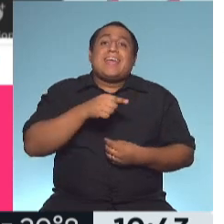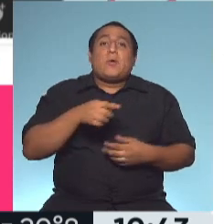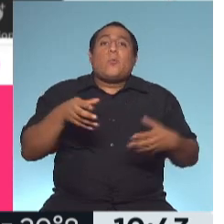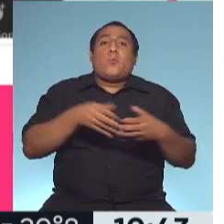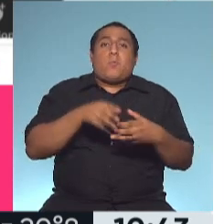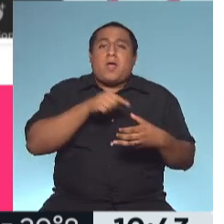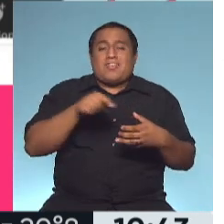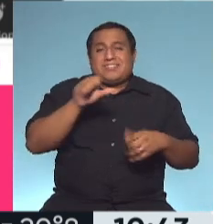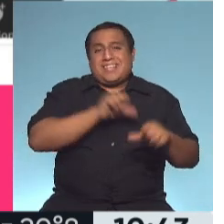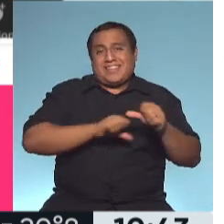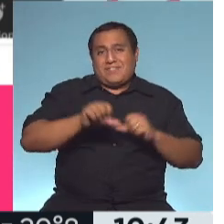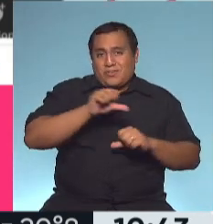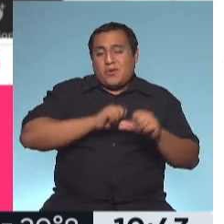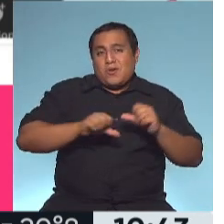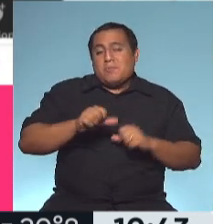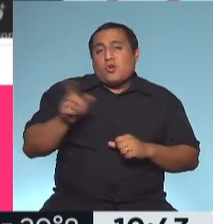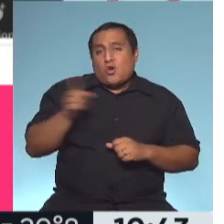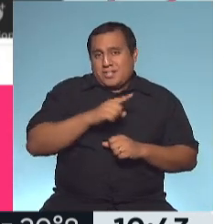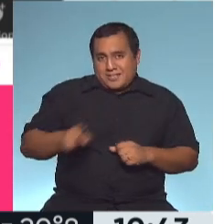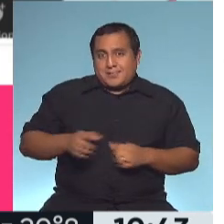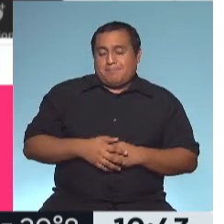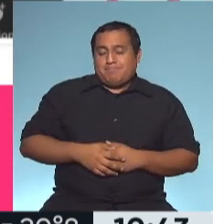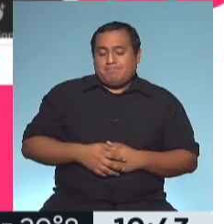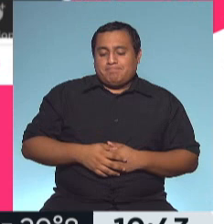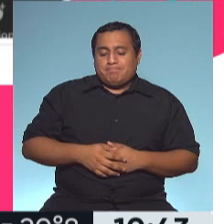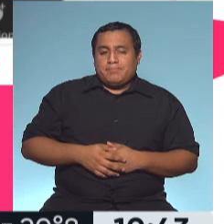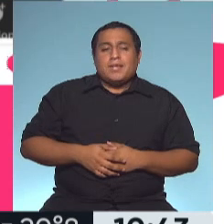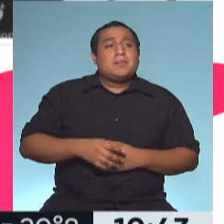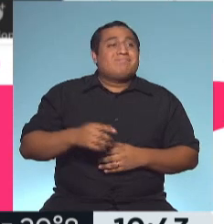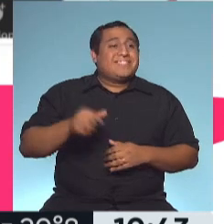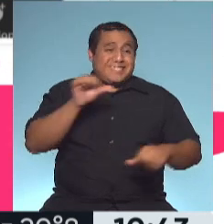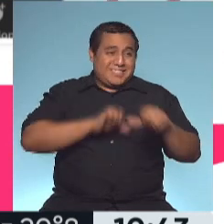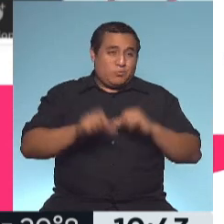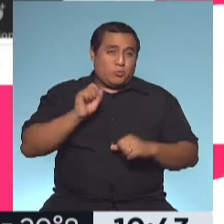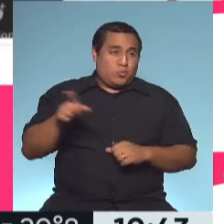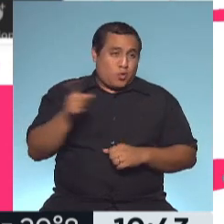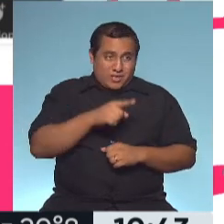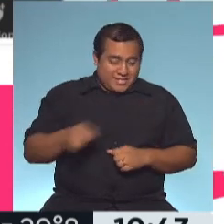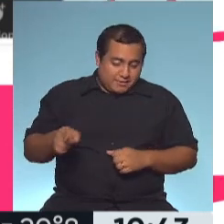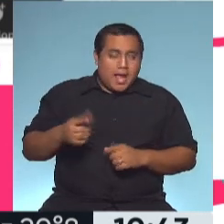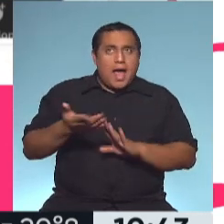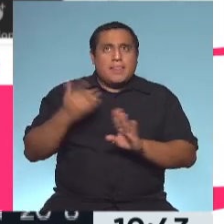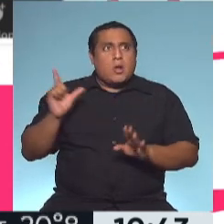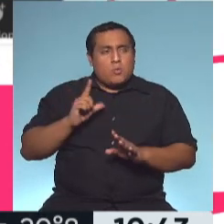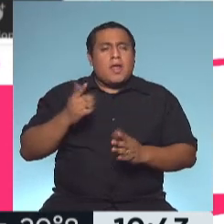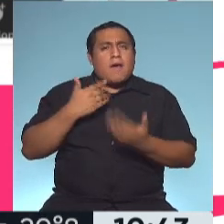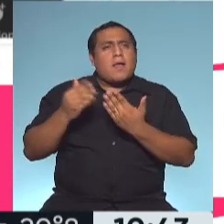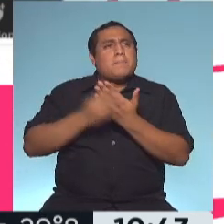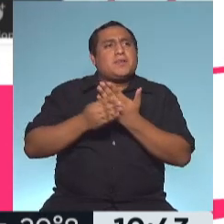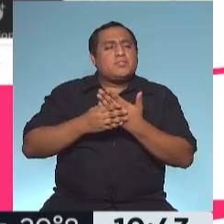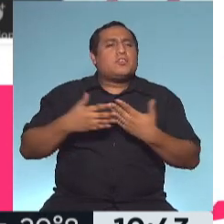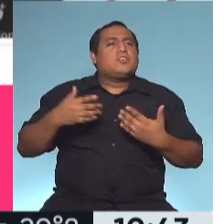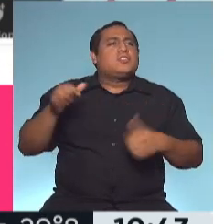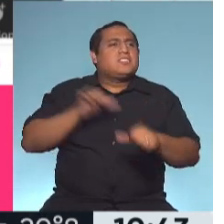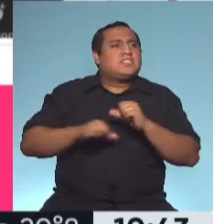científicos del CONICET. Hablando de científicos del CONICET, el lunes hablamos con el ministro de Ciencia y